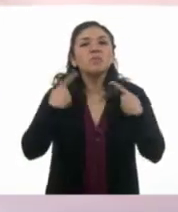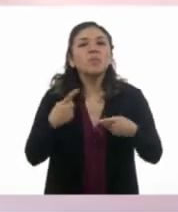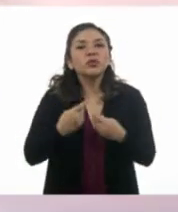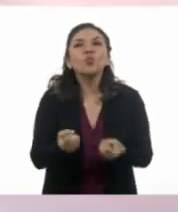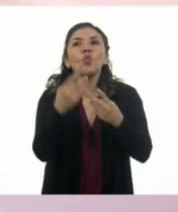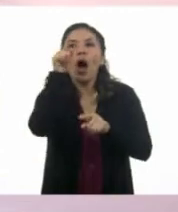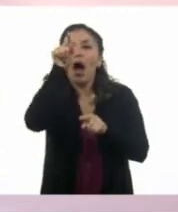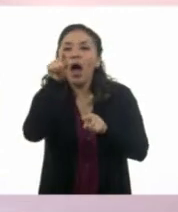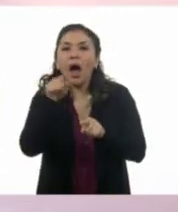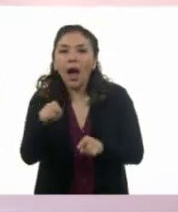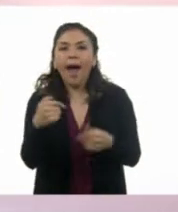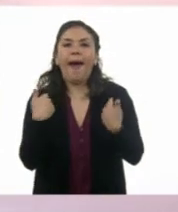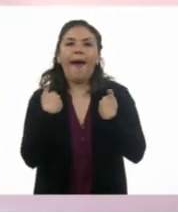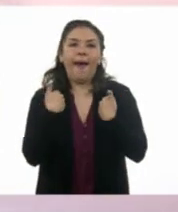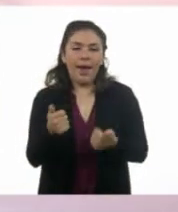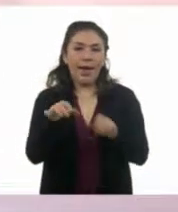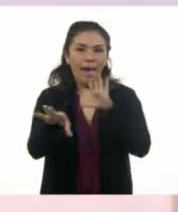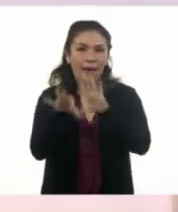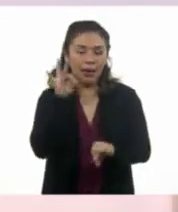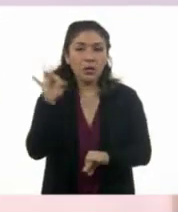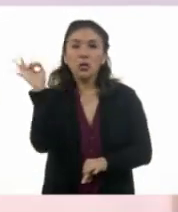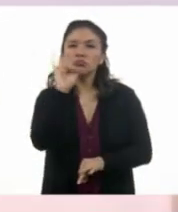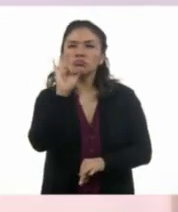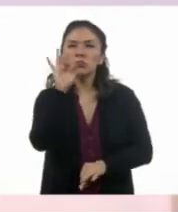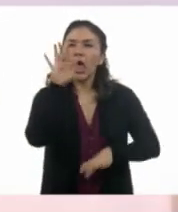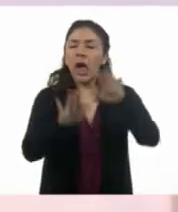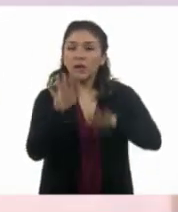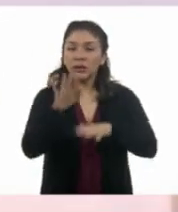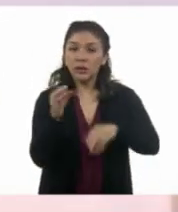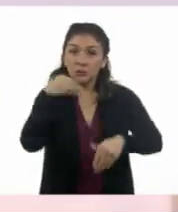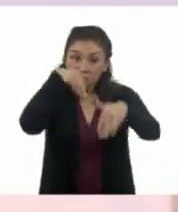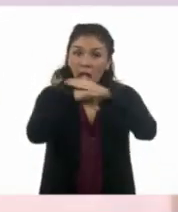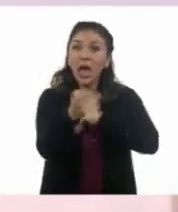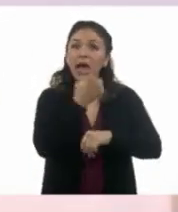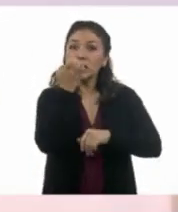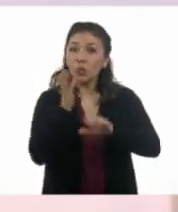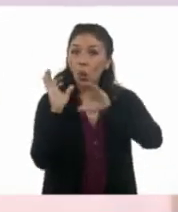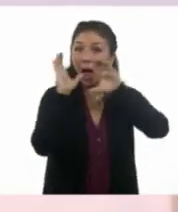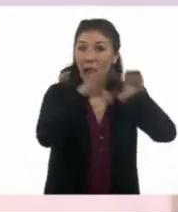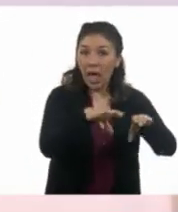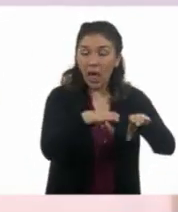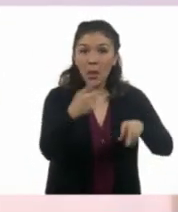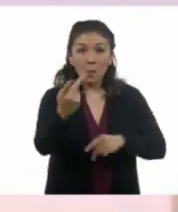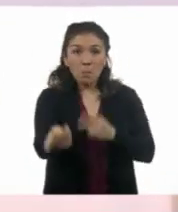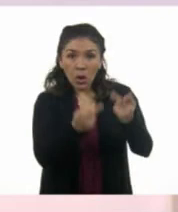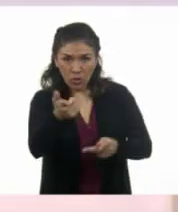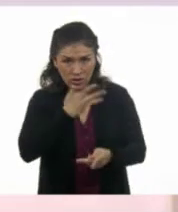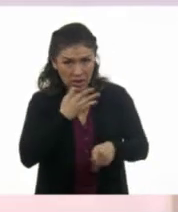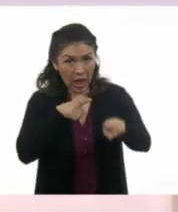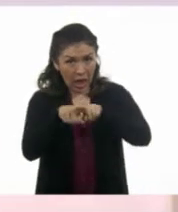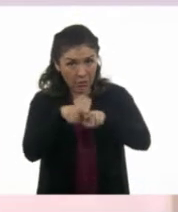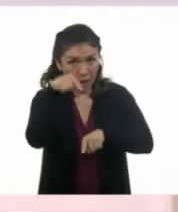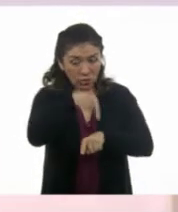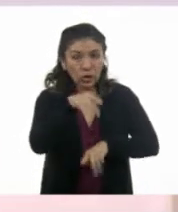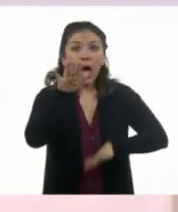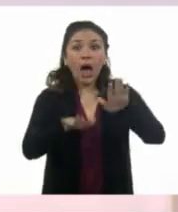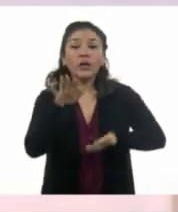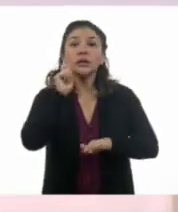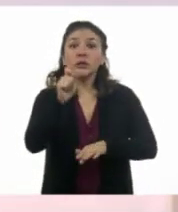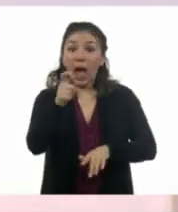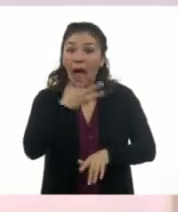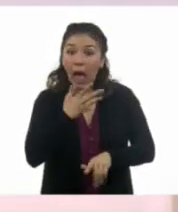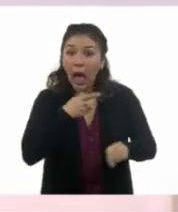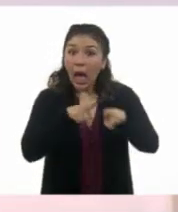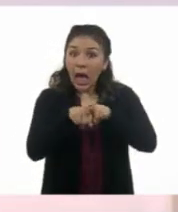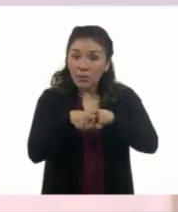Sí, así es. Porque incluso cuando se van a inscribir a las escuelas, te preguntan si tienes hermanos, ¿no? Y a veces le dan lugares a